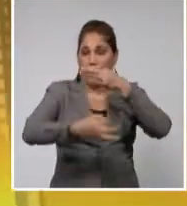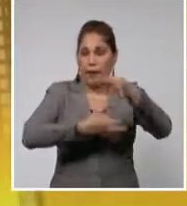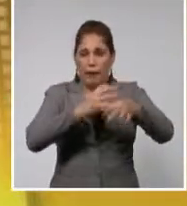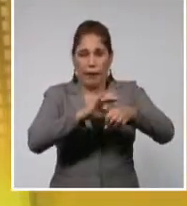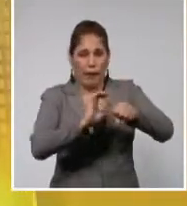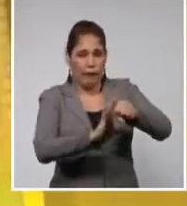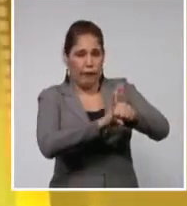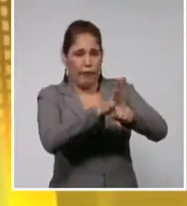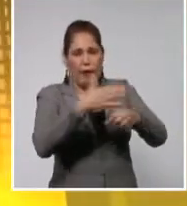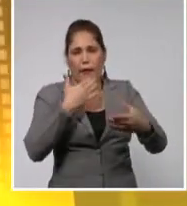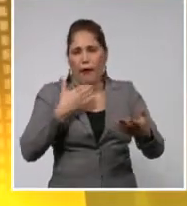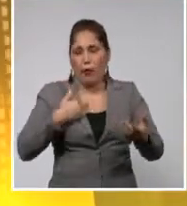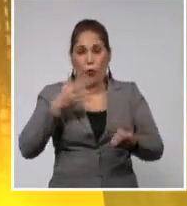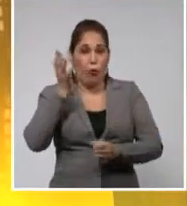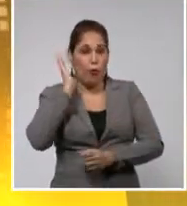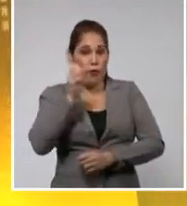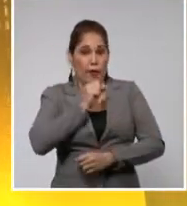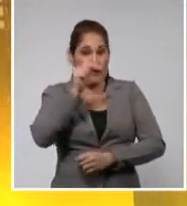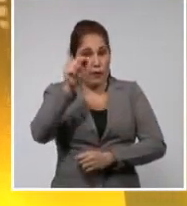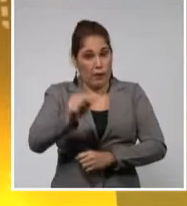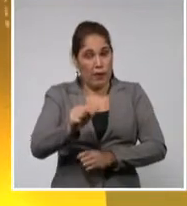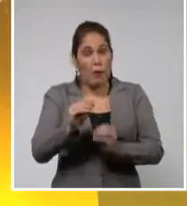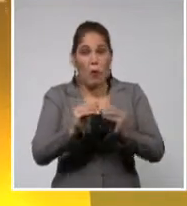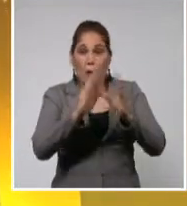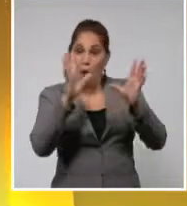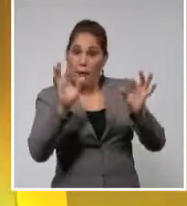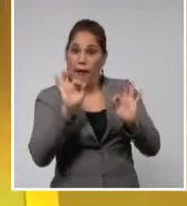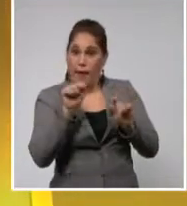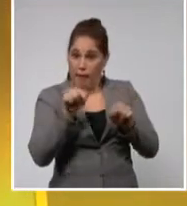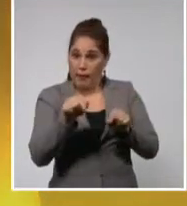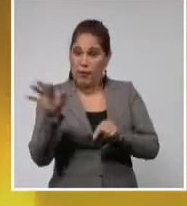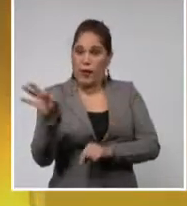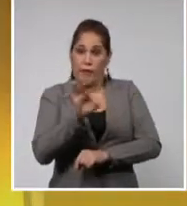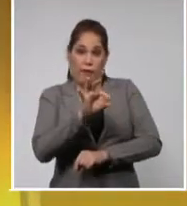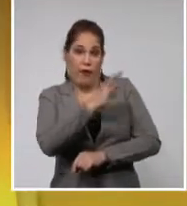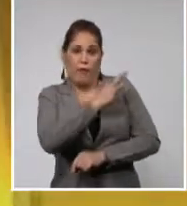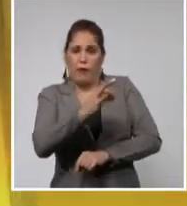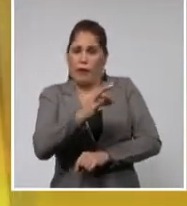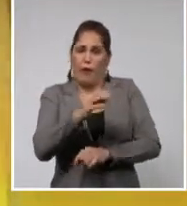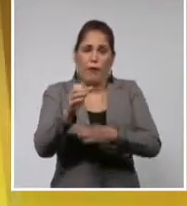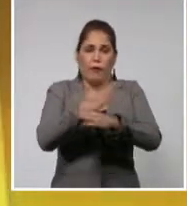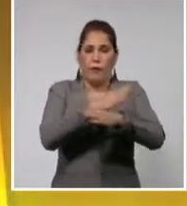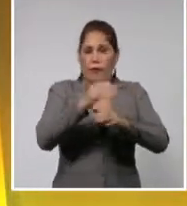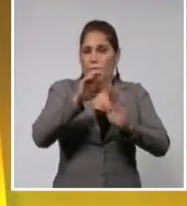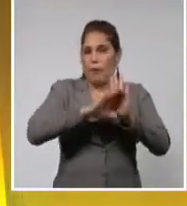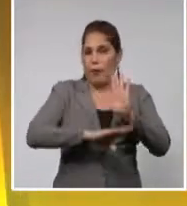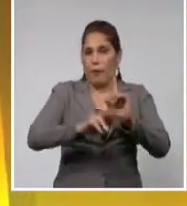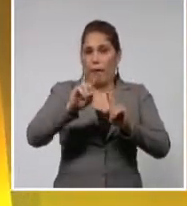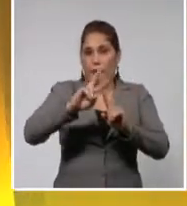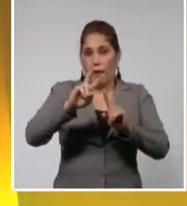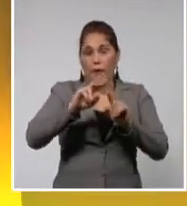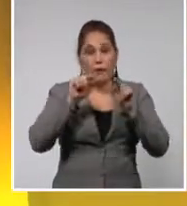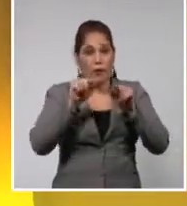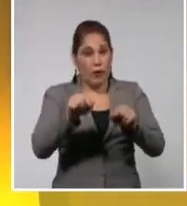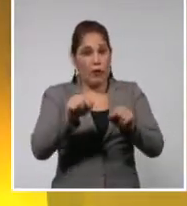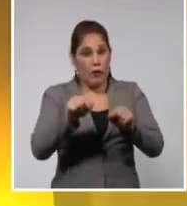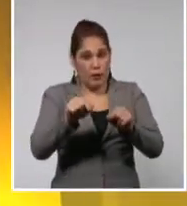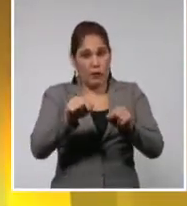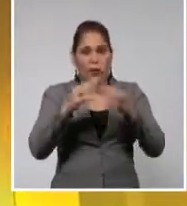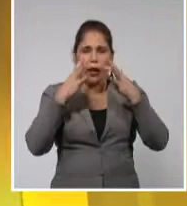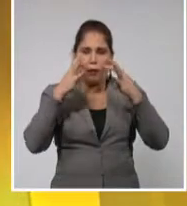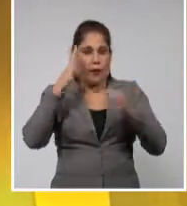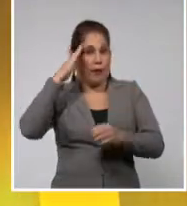tenido una presencia importante en espacios, han sido invitados a programas televisivos, y eso por lo menos da una medida